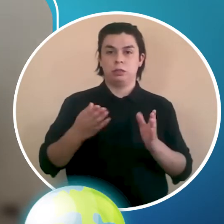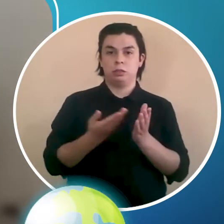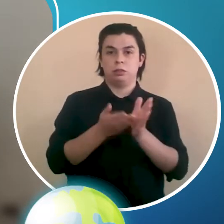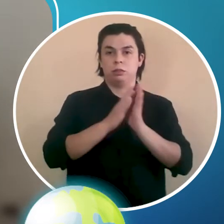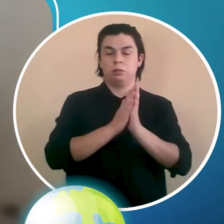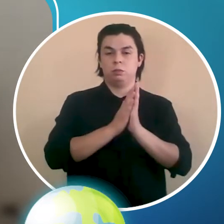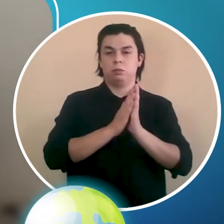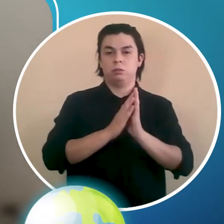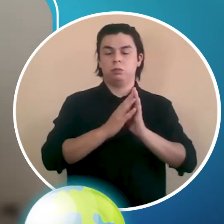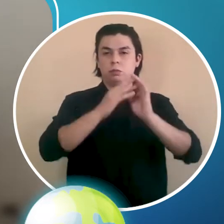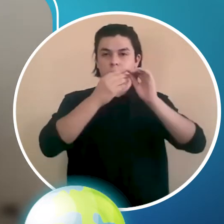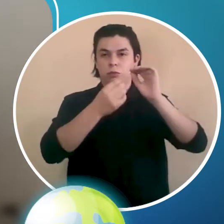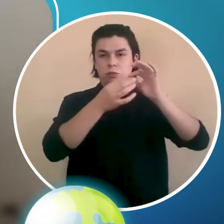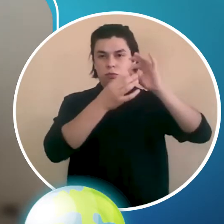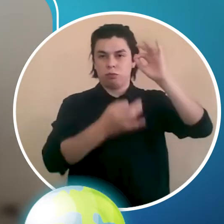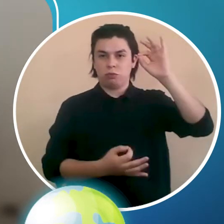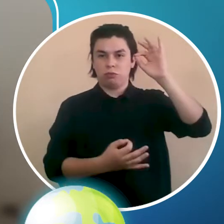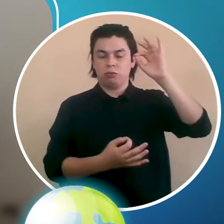A lo largo.